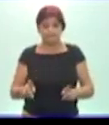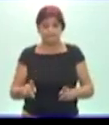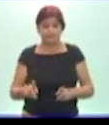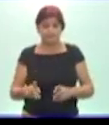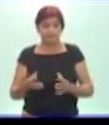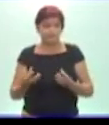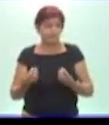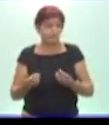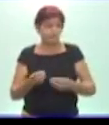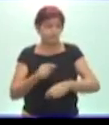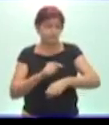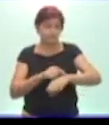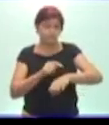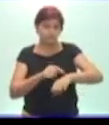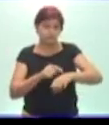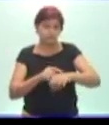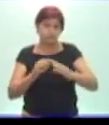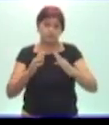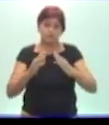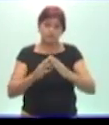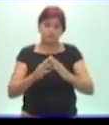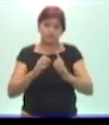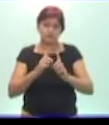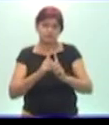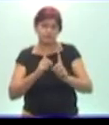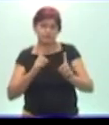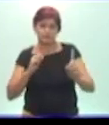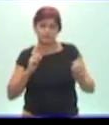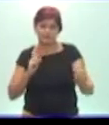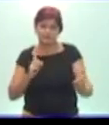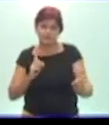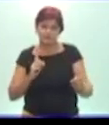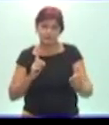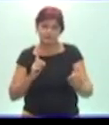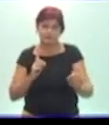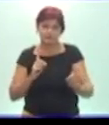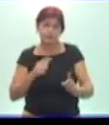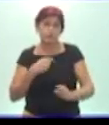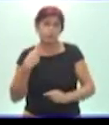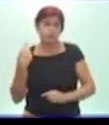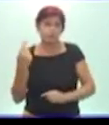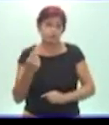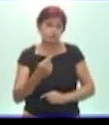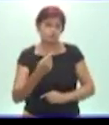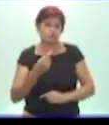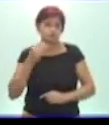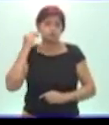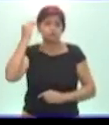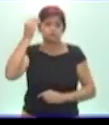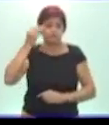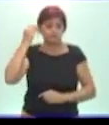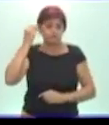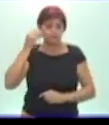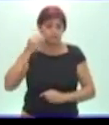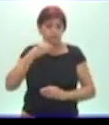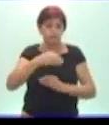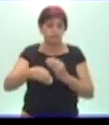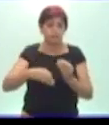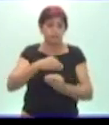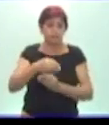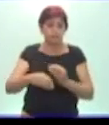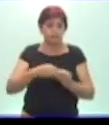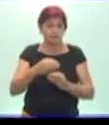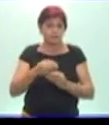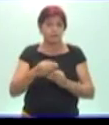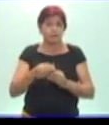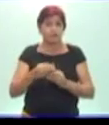tiempo en casa y de mantenernos distanciados, nosotros consideramos y además en intercambio con la familia reconocemos que